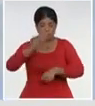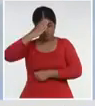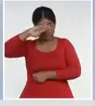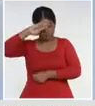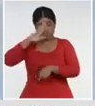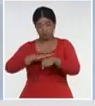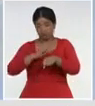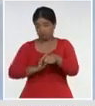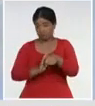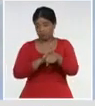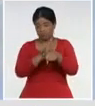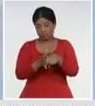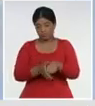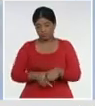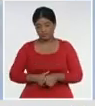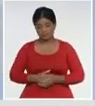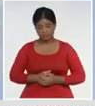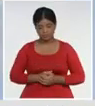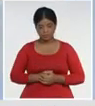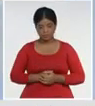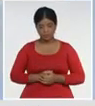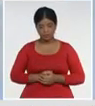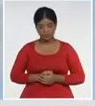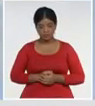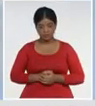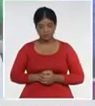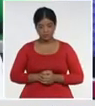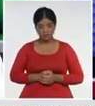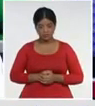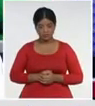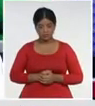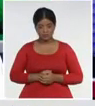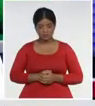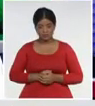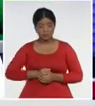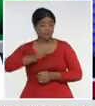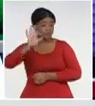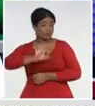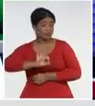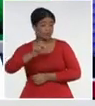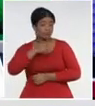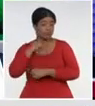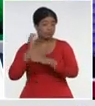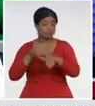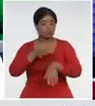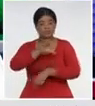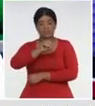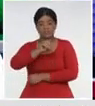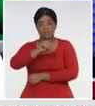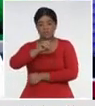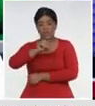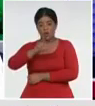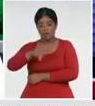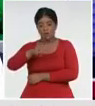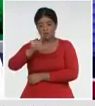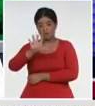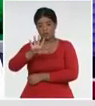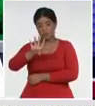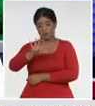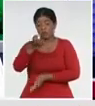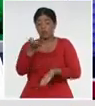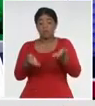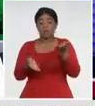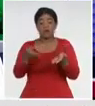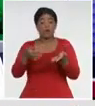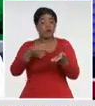en nuestro territorio, la letalidad, se incrementa, 0,54, con respecto, al día